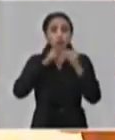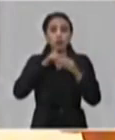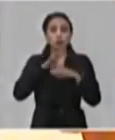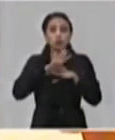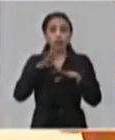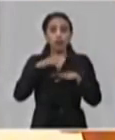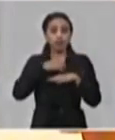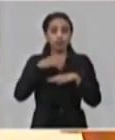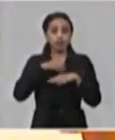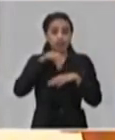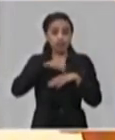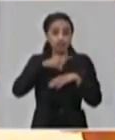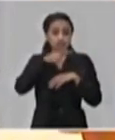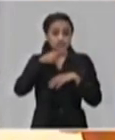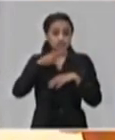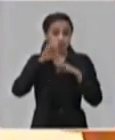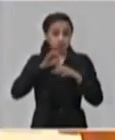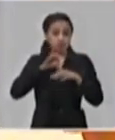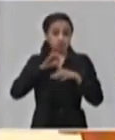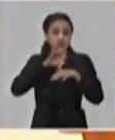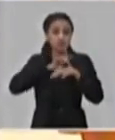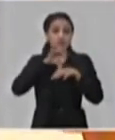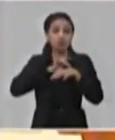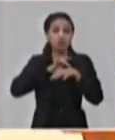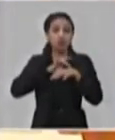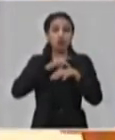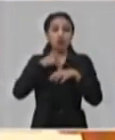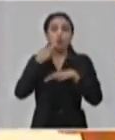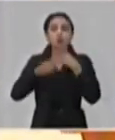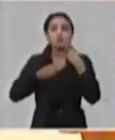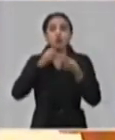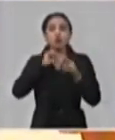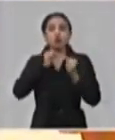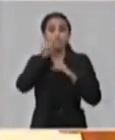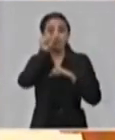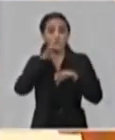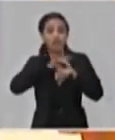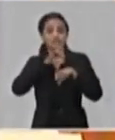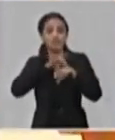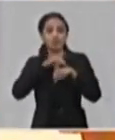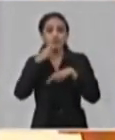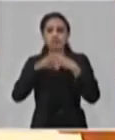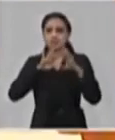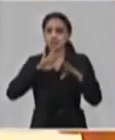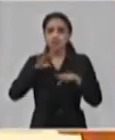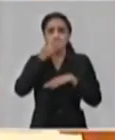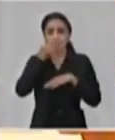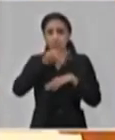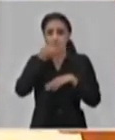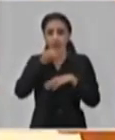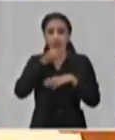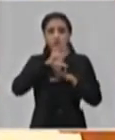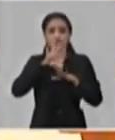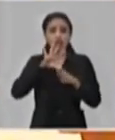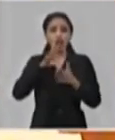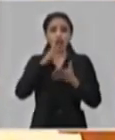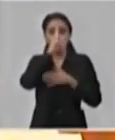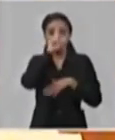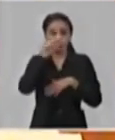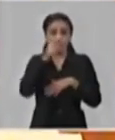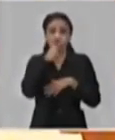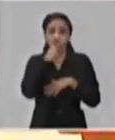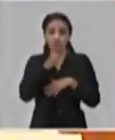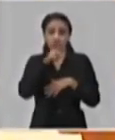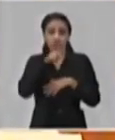tengamos el virus, cómo va ser el control de esas personas. Se ha explicado ya los centros de aislamiento incluso.